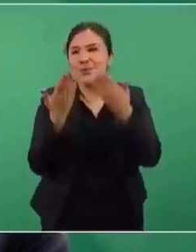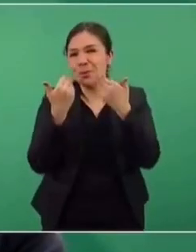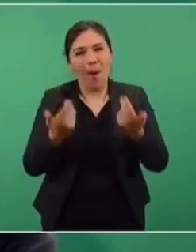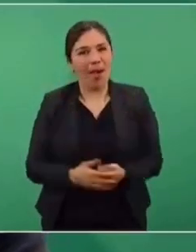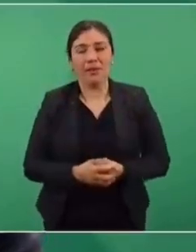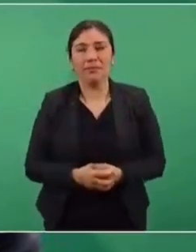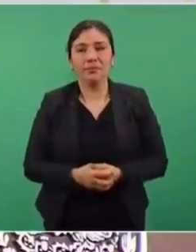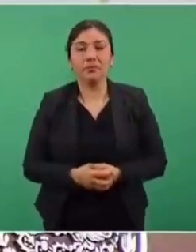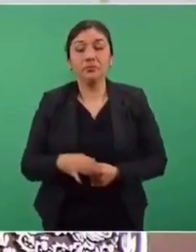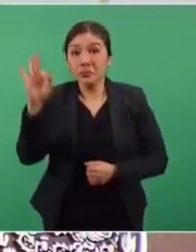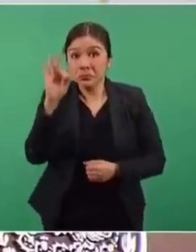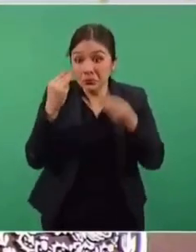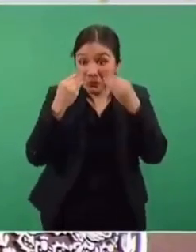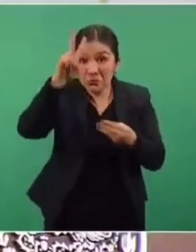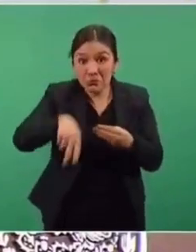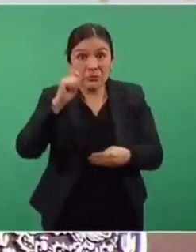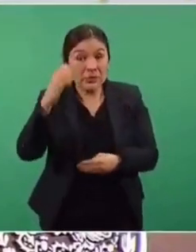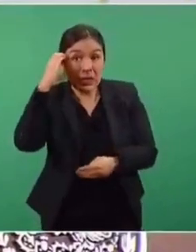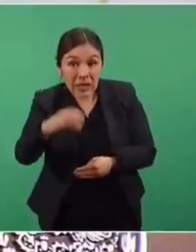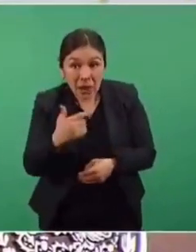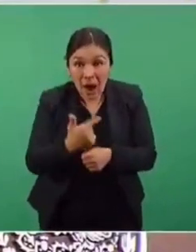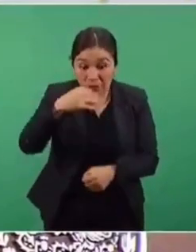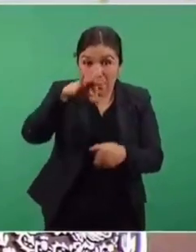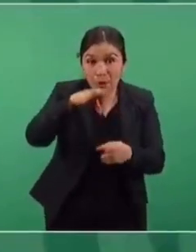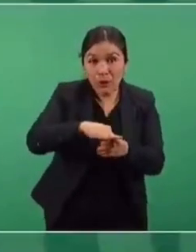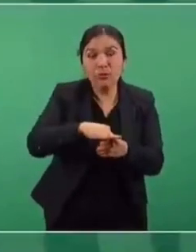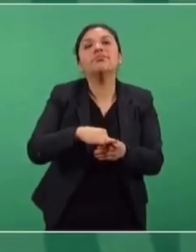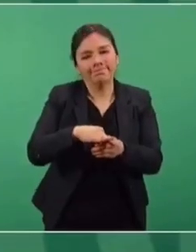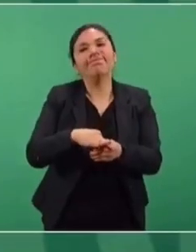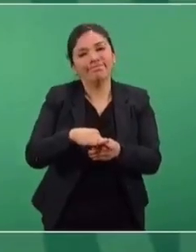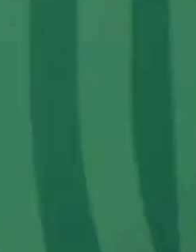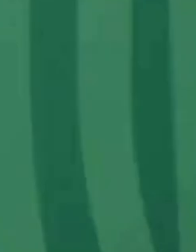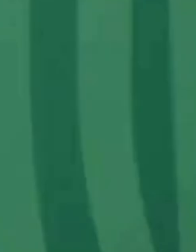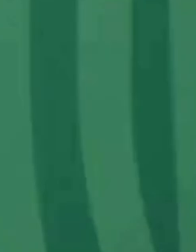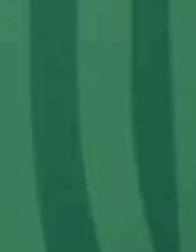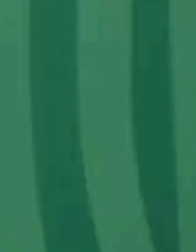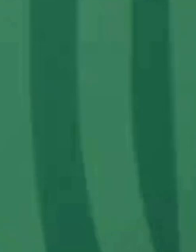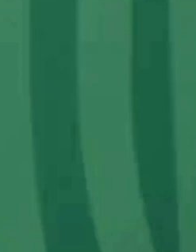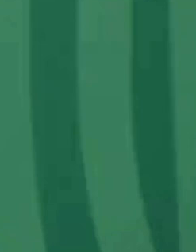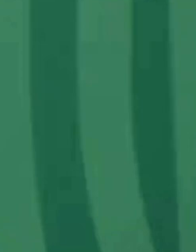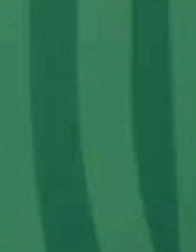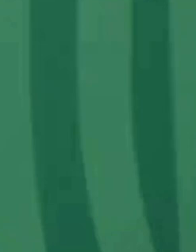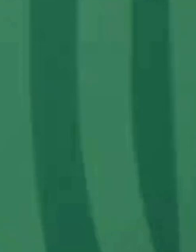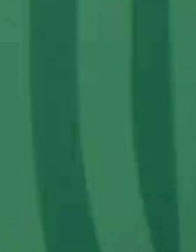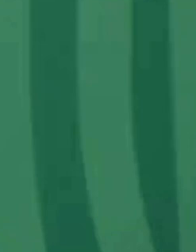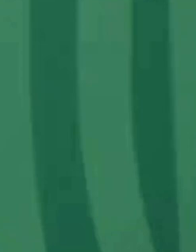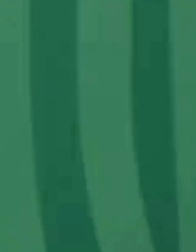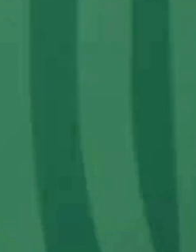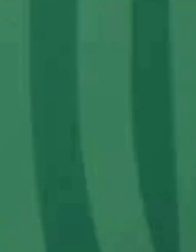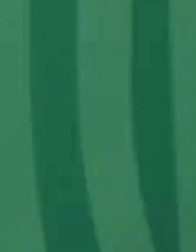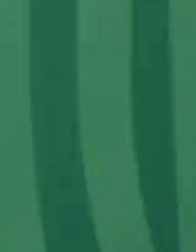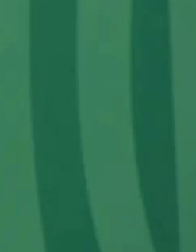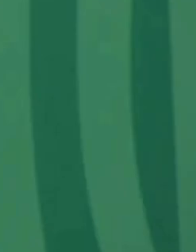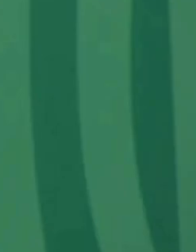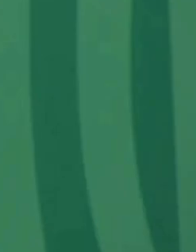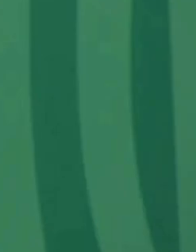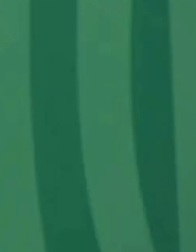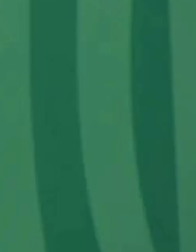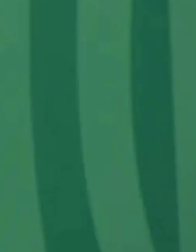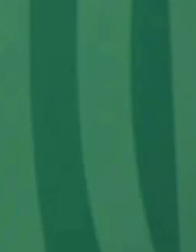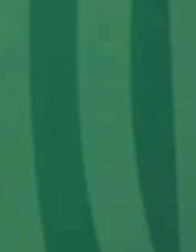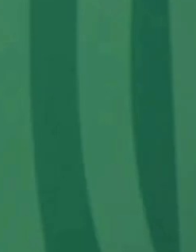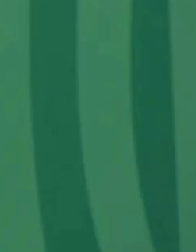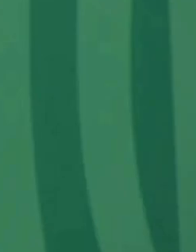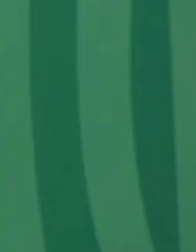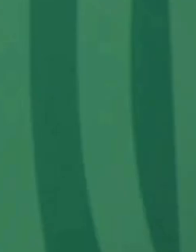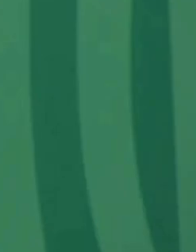Si se demuestra que se cometió un delito electoral, va a la cárcel la persona y no tiene derecho a fianza,